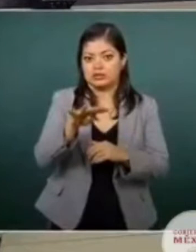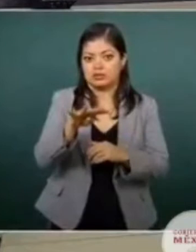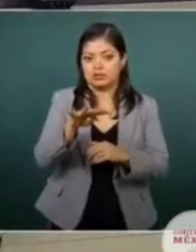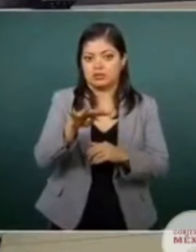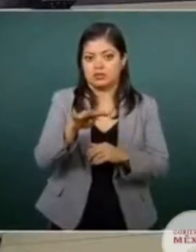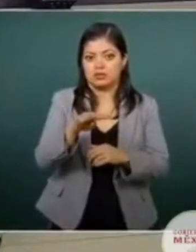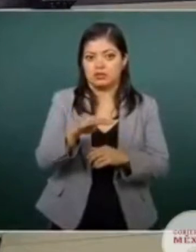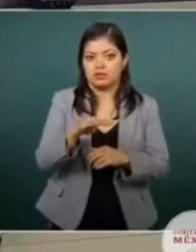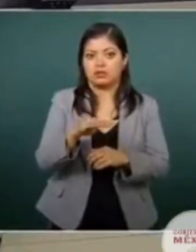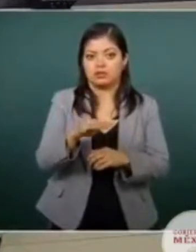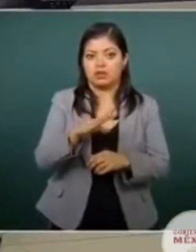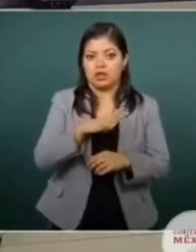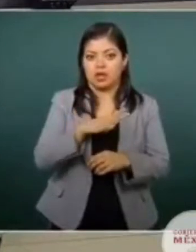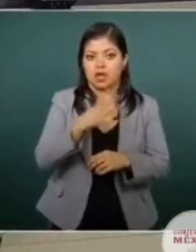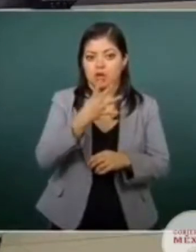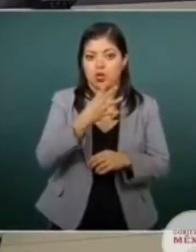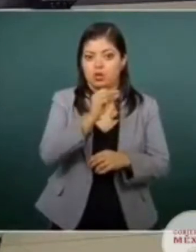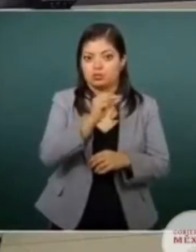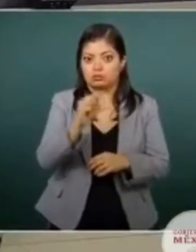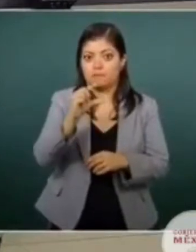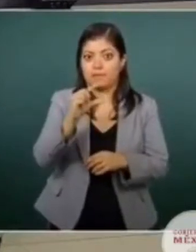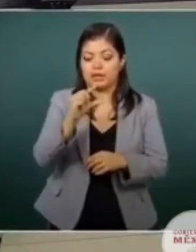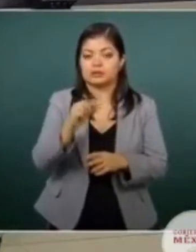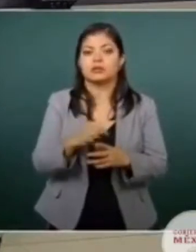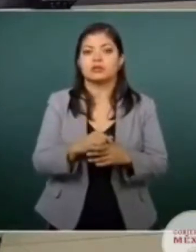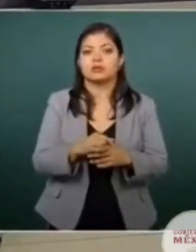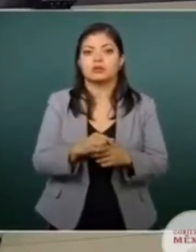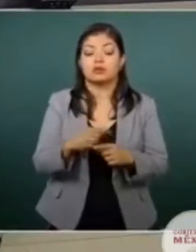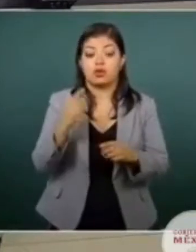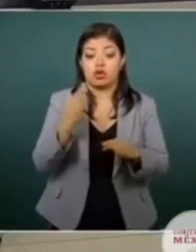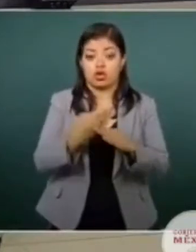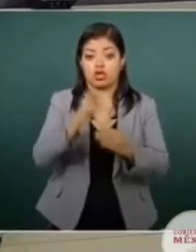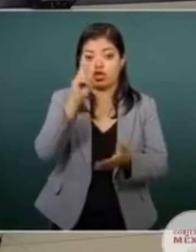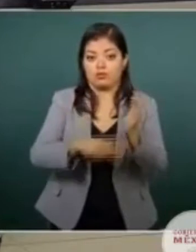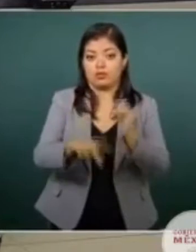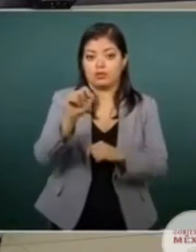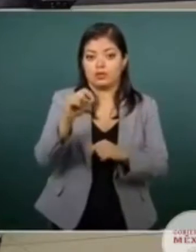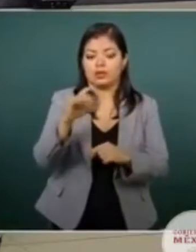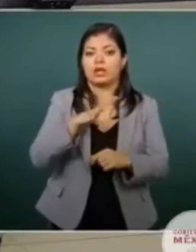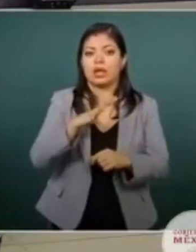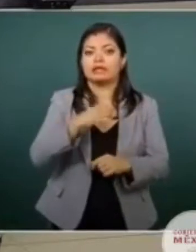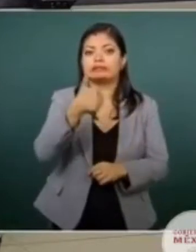cuatro registros de este delito. Y en lo que va del 2020, llevamos seis